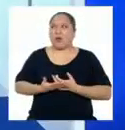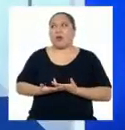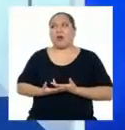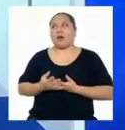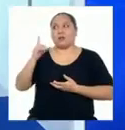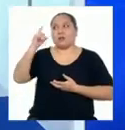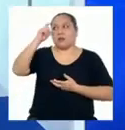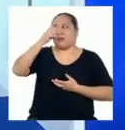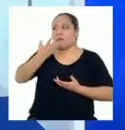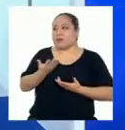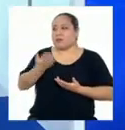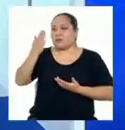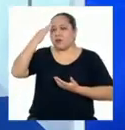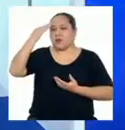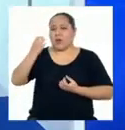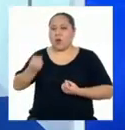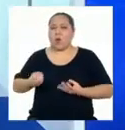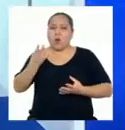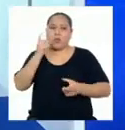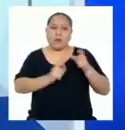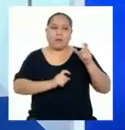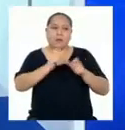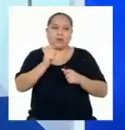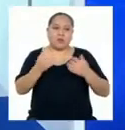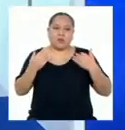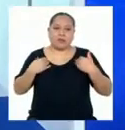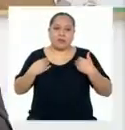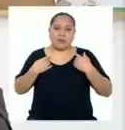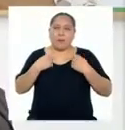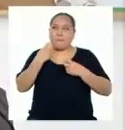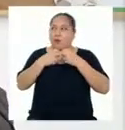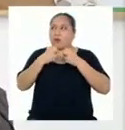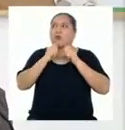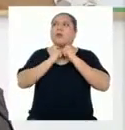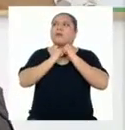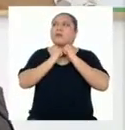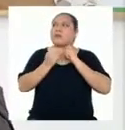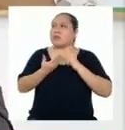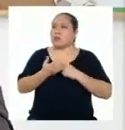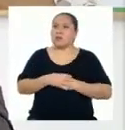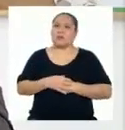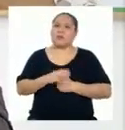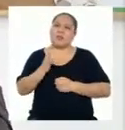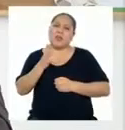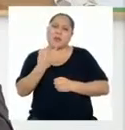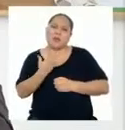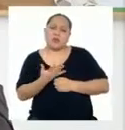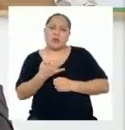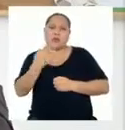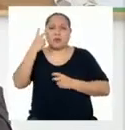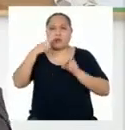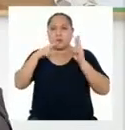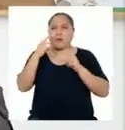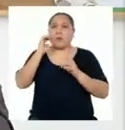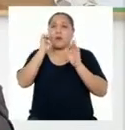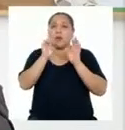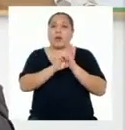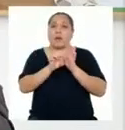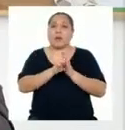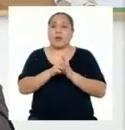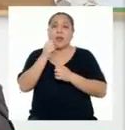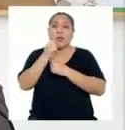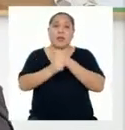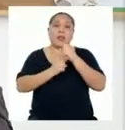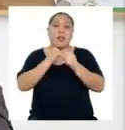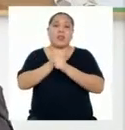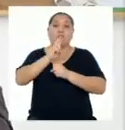difícil entonces calcular cuánta gente tiene un trastorno tiroideo. Bueno, hay estimaciones. Por ejemplo, en